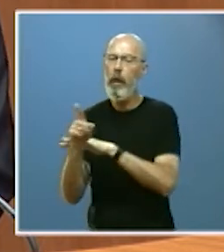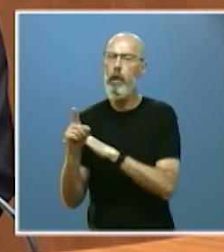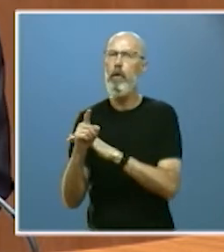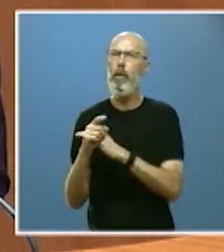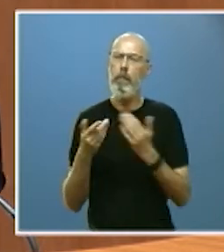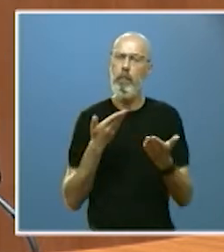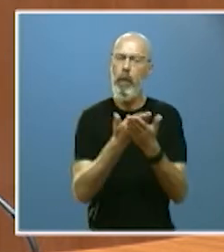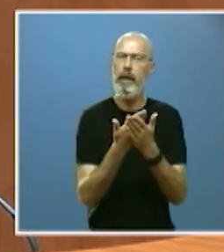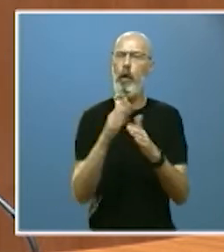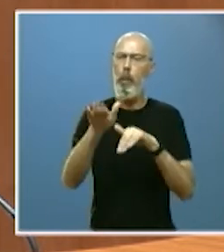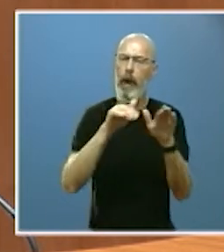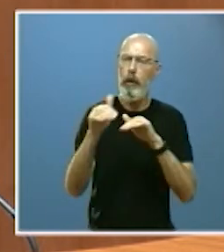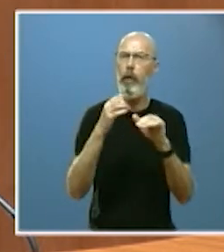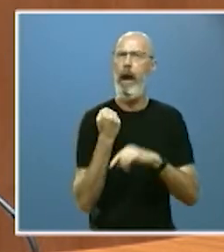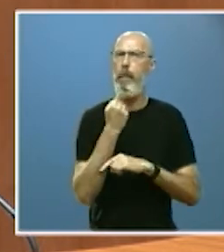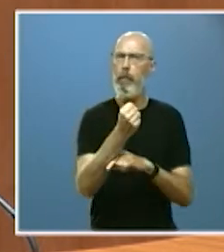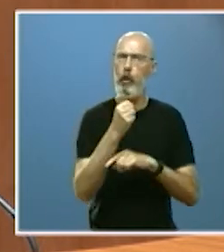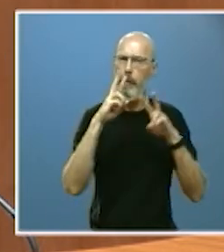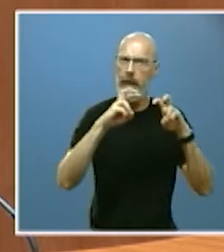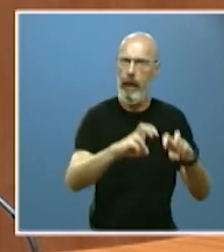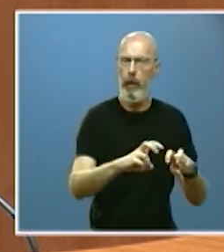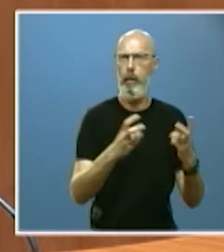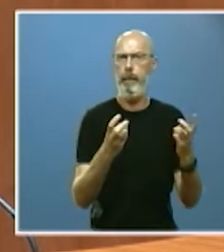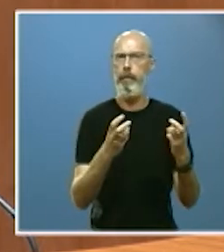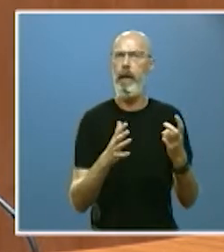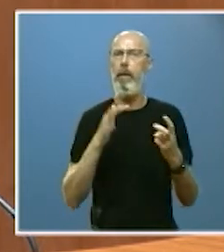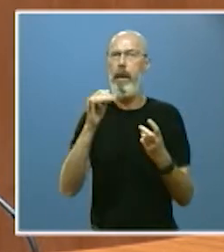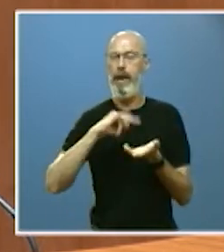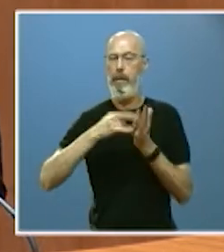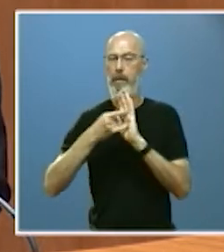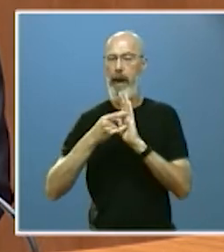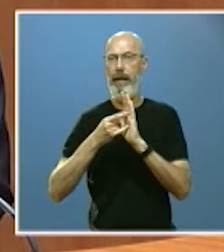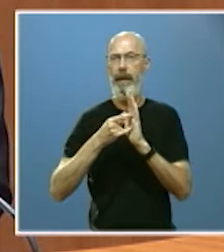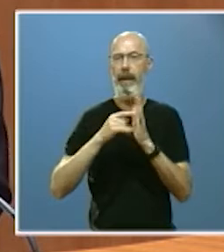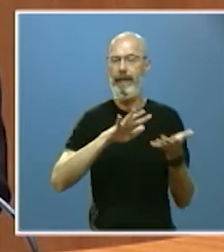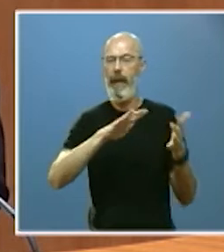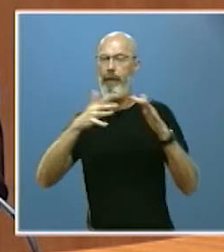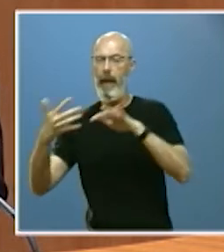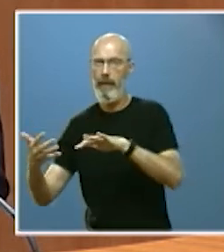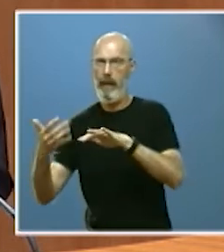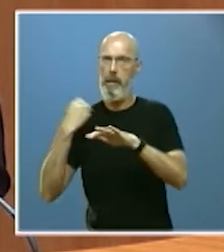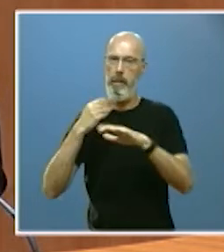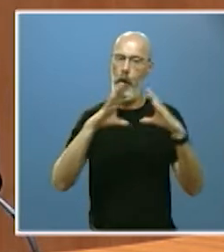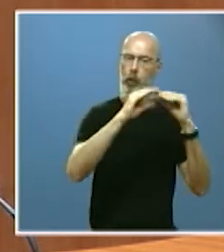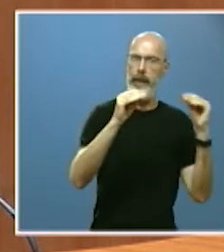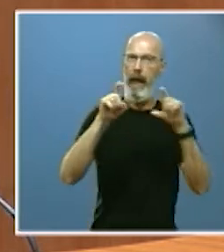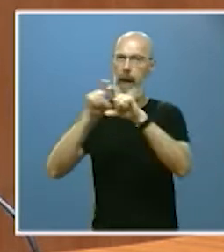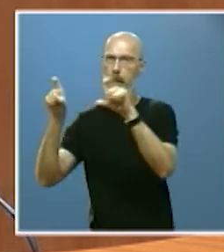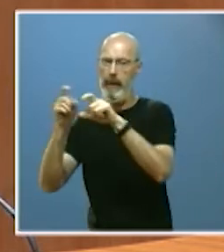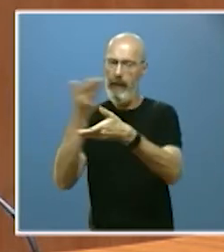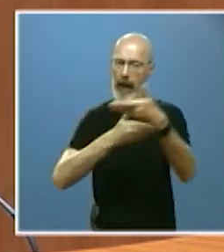y se ha completado con éxito una nueva etapa del plan de transferencia del conocimiento universidad-empresa con resultados